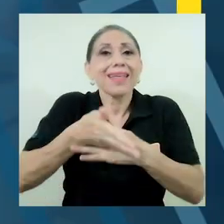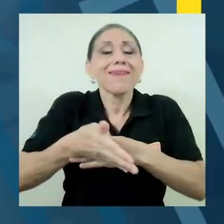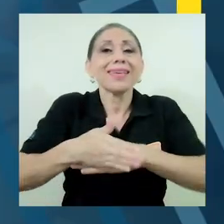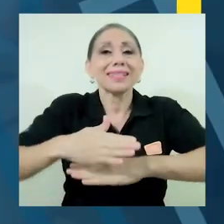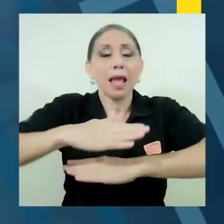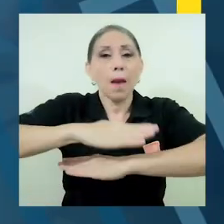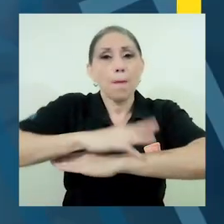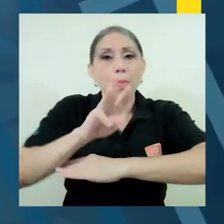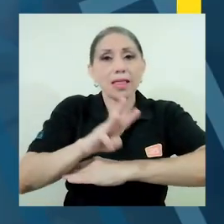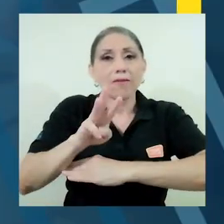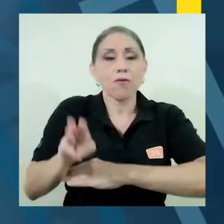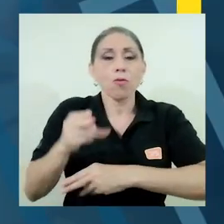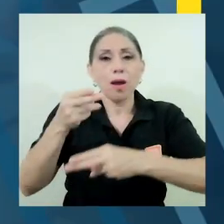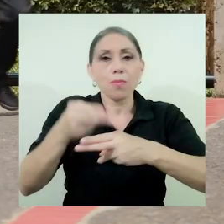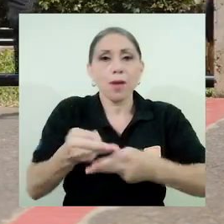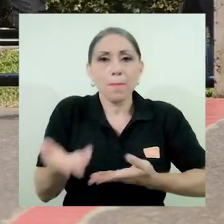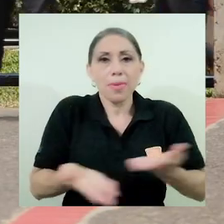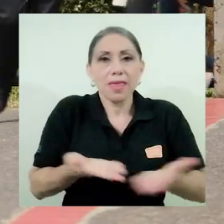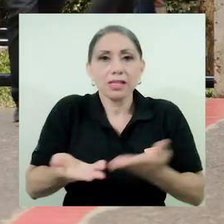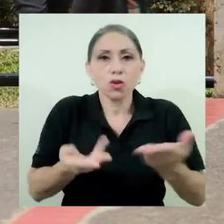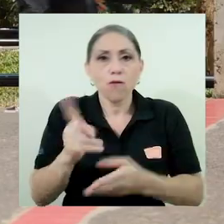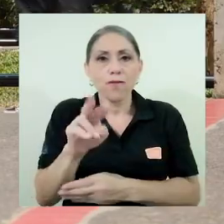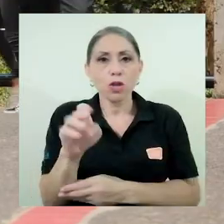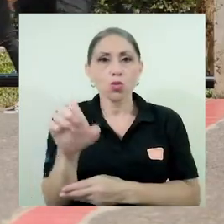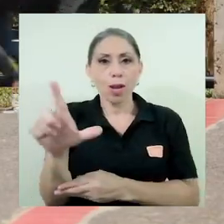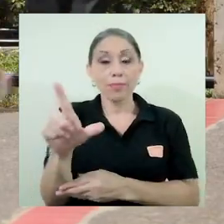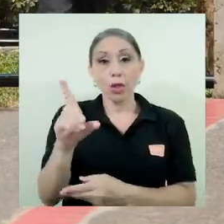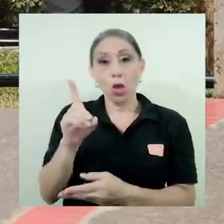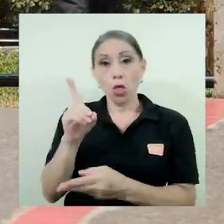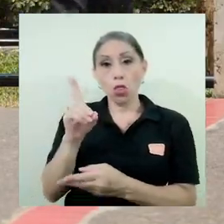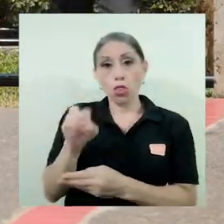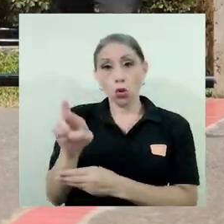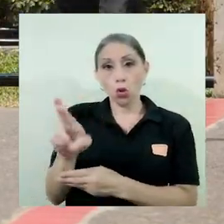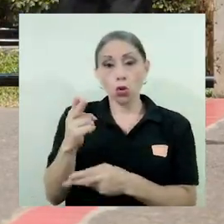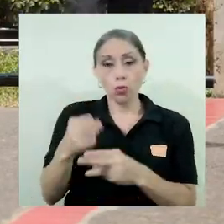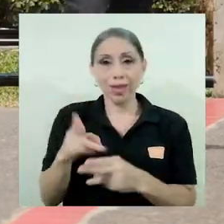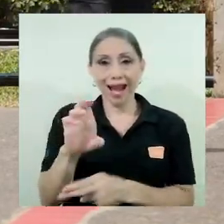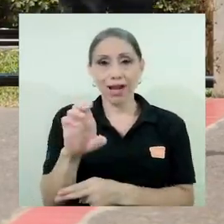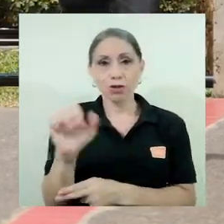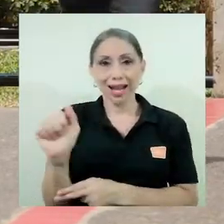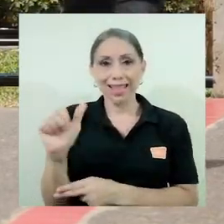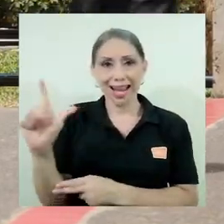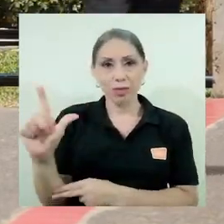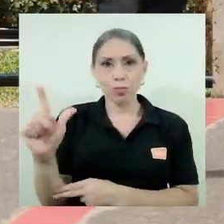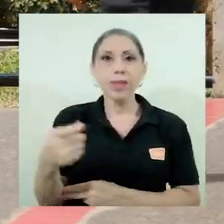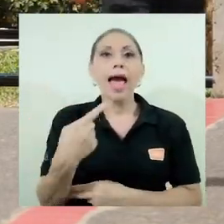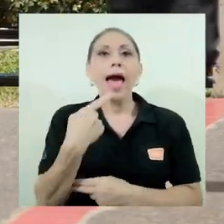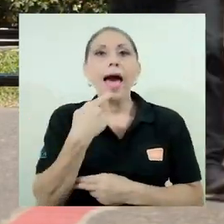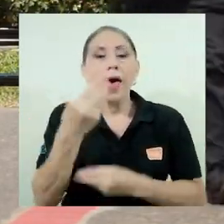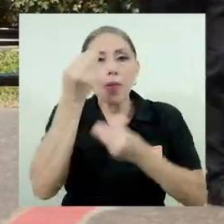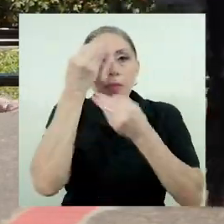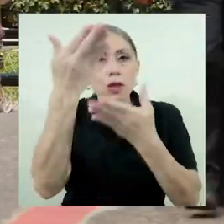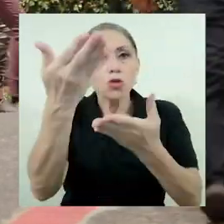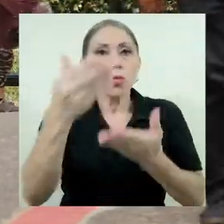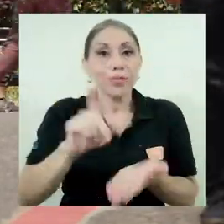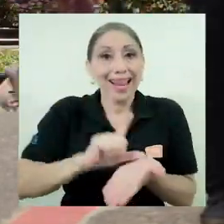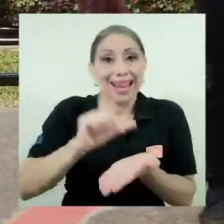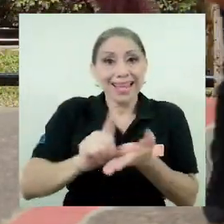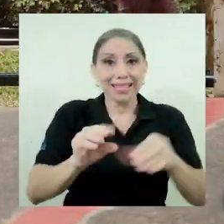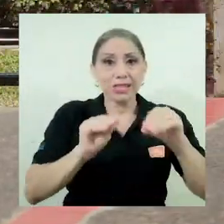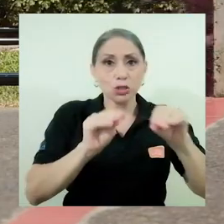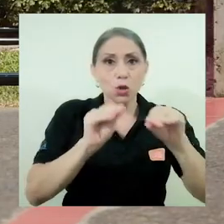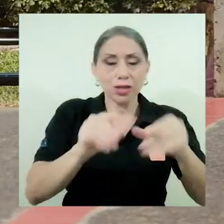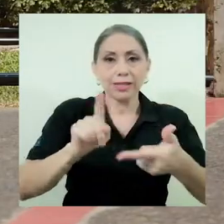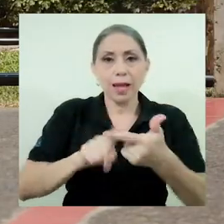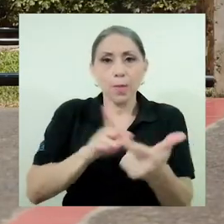de mediación virtual. El rector Carlos Araya Leandro ha comunicado que tanto las lecciones como proyectos